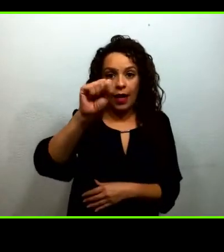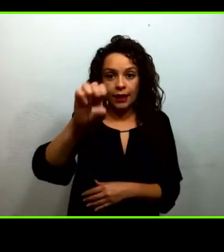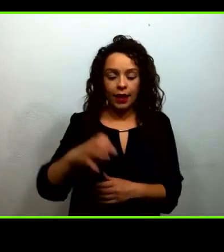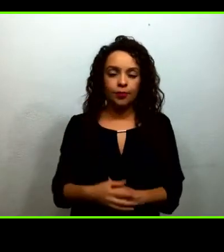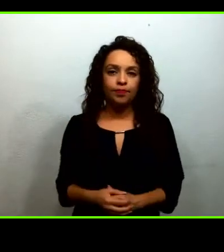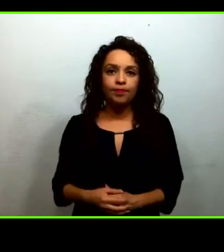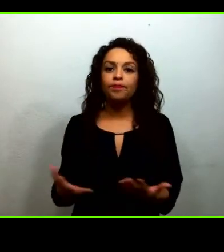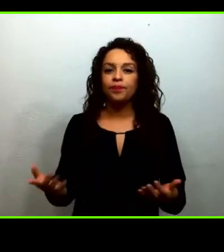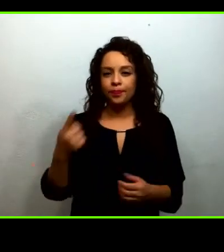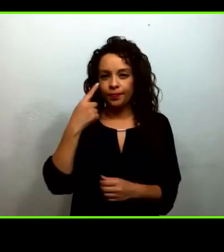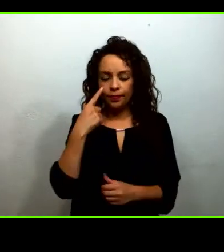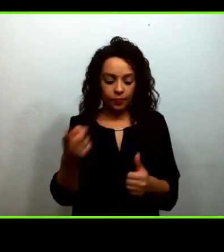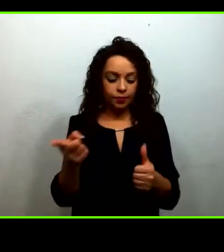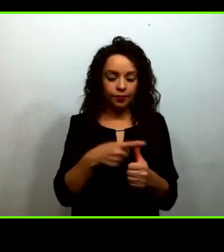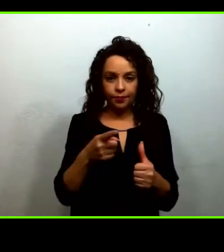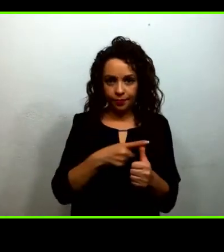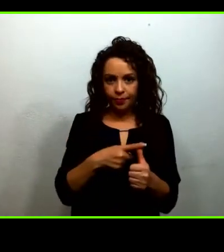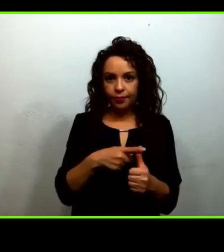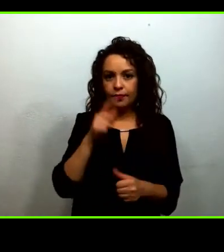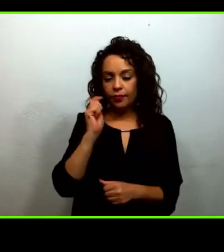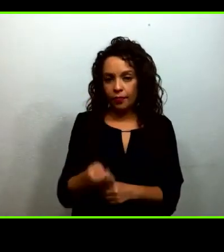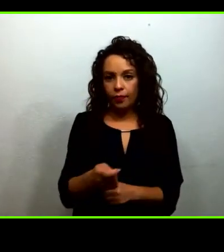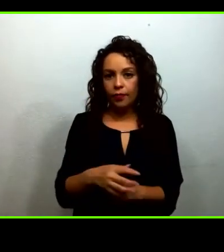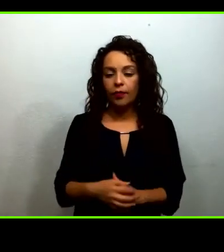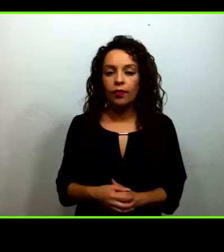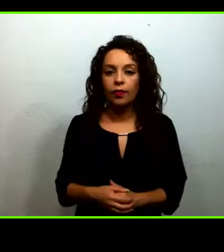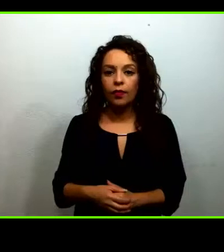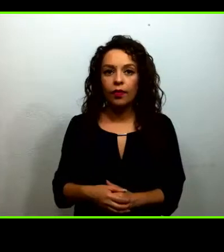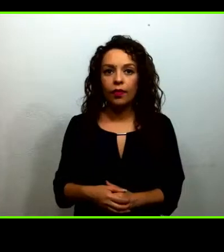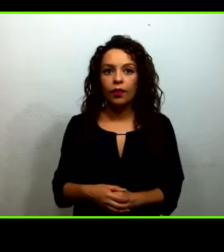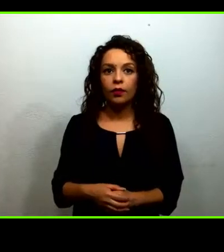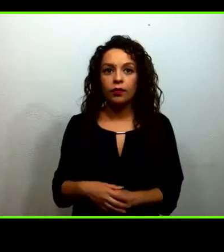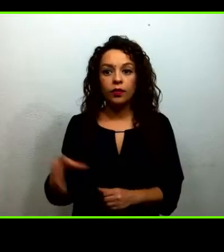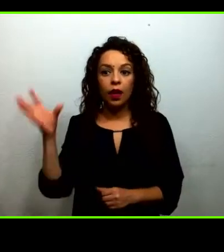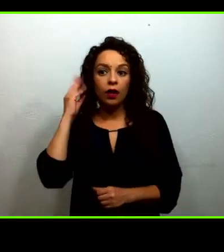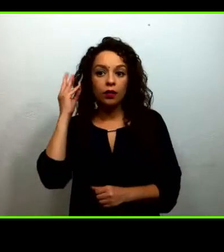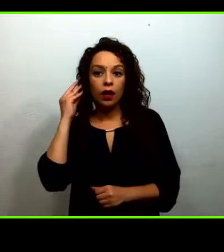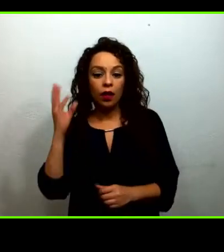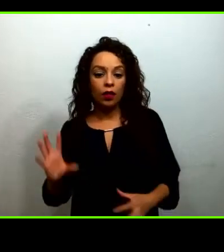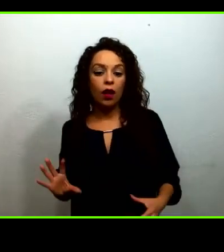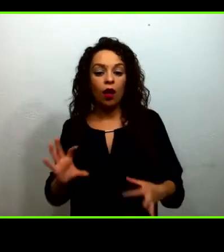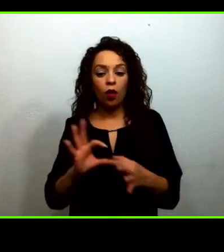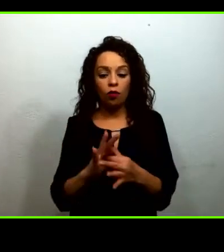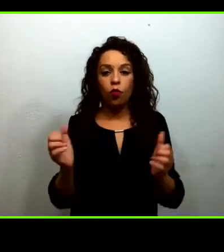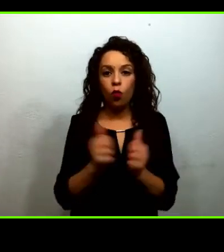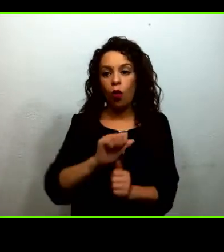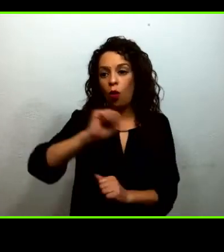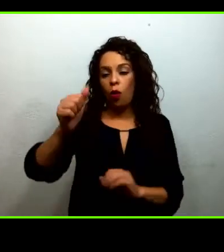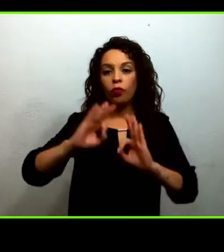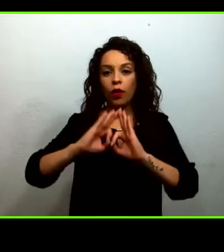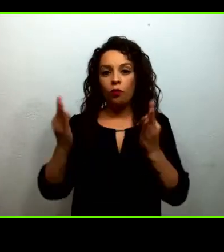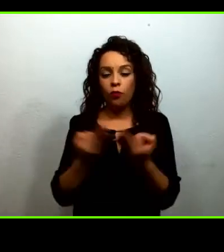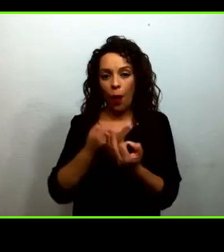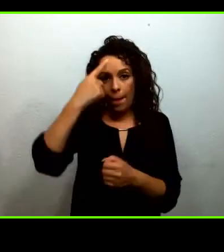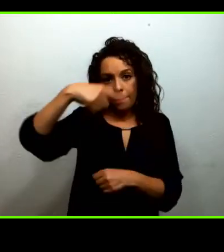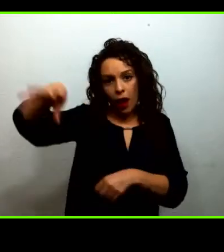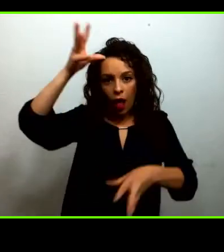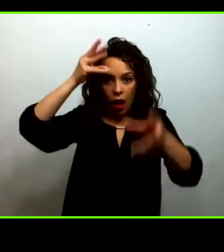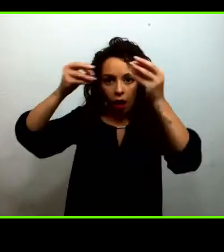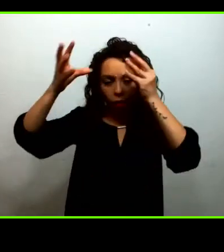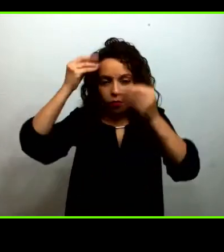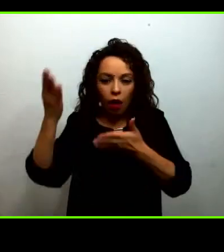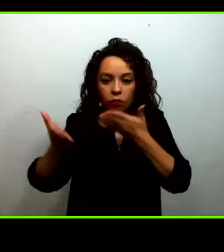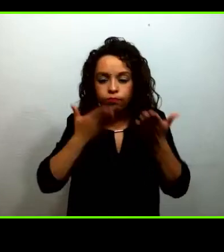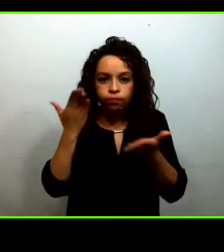el programa de radio a otra herramienta de estudio más perene como